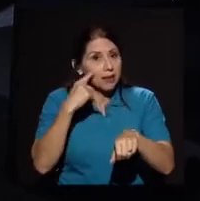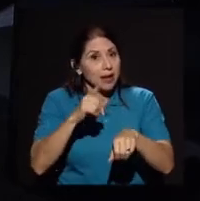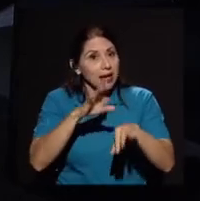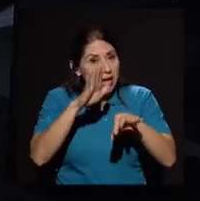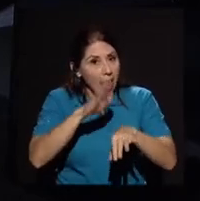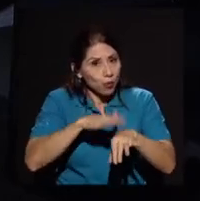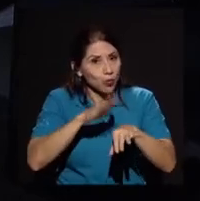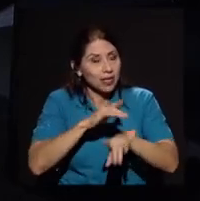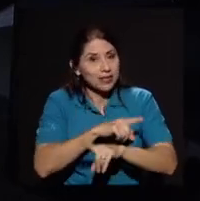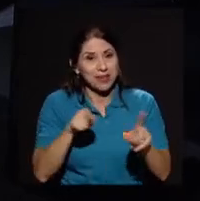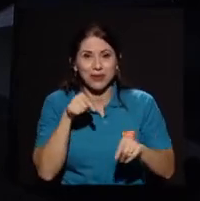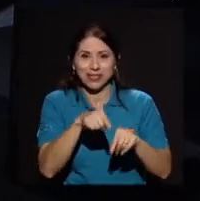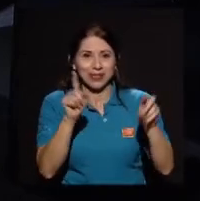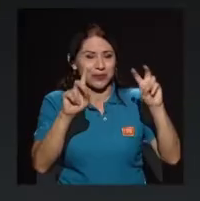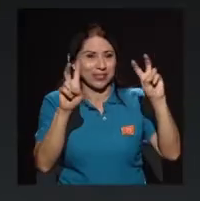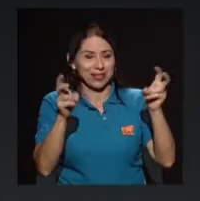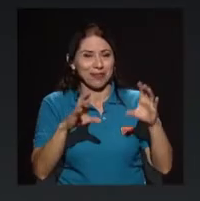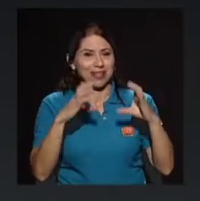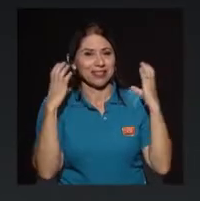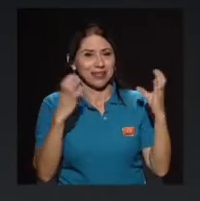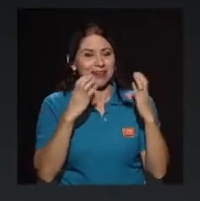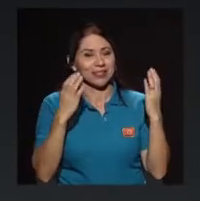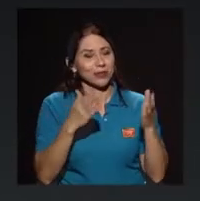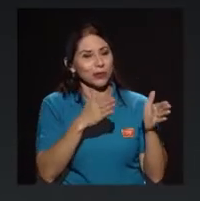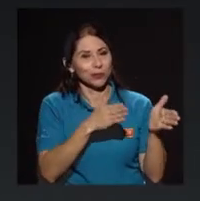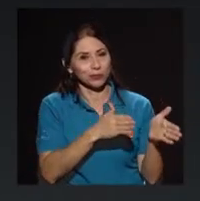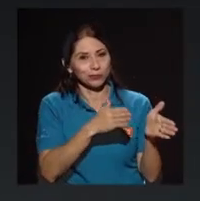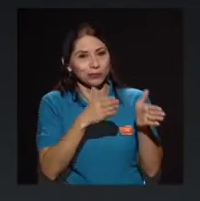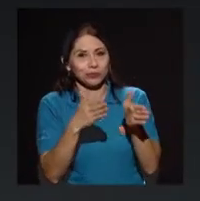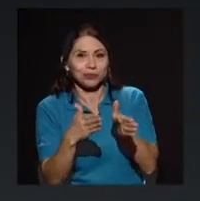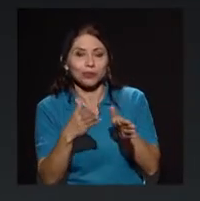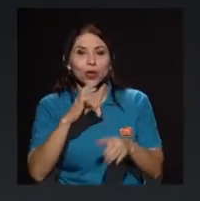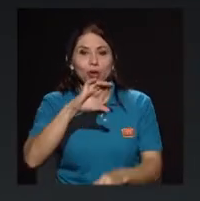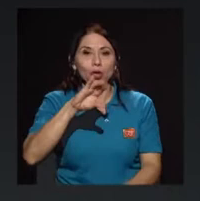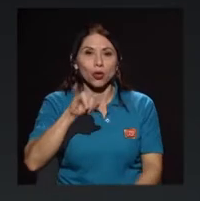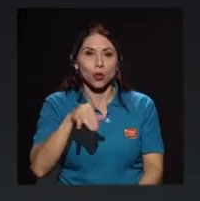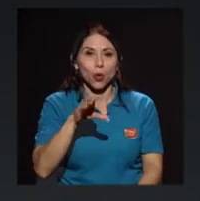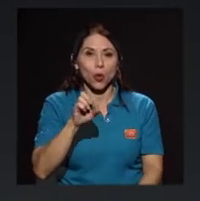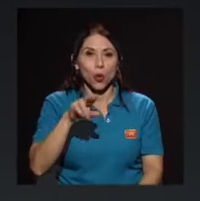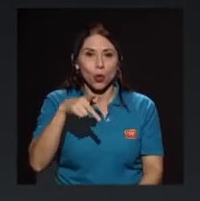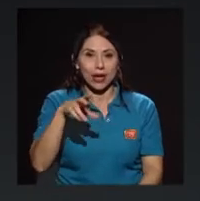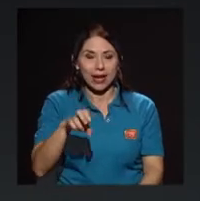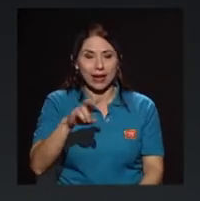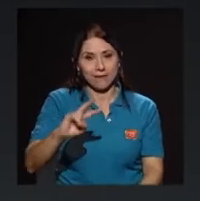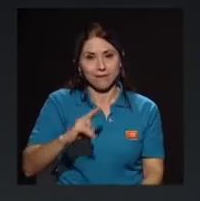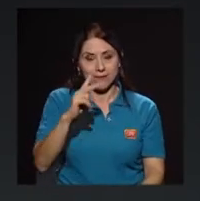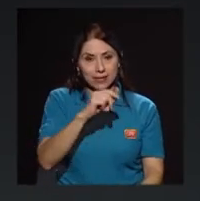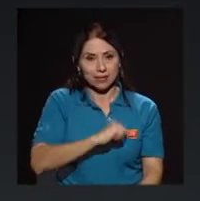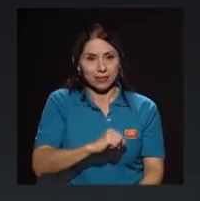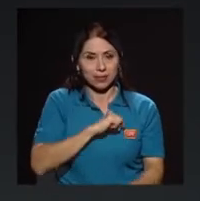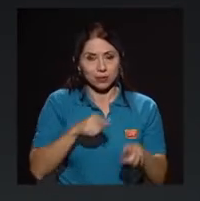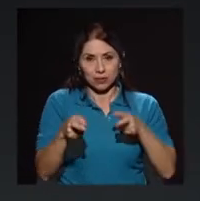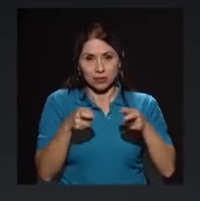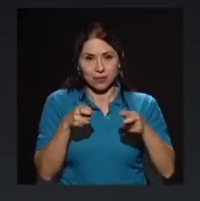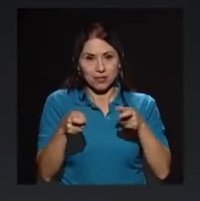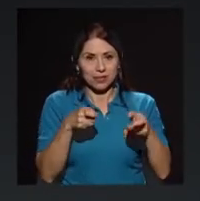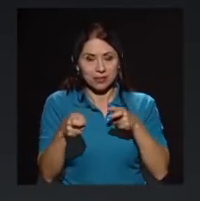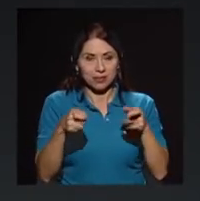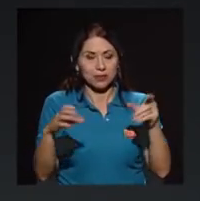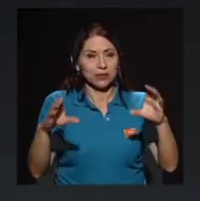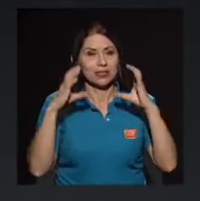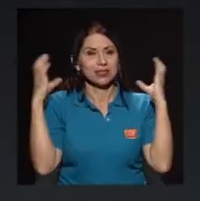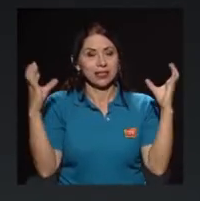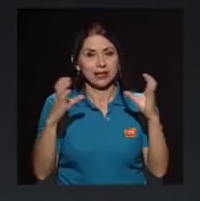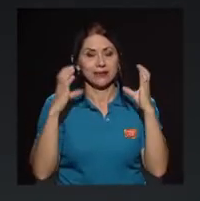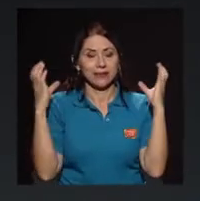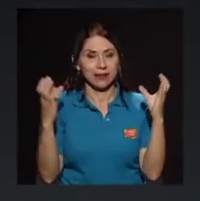tema de la celebración. Don Jorge, la Vicerrectoría de Administración celebra